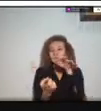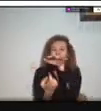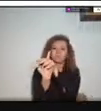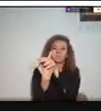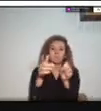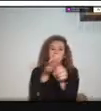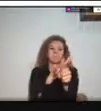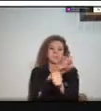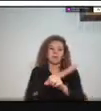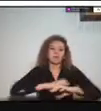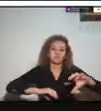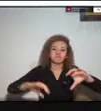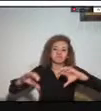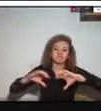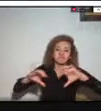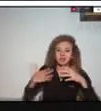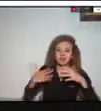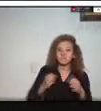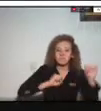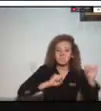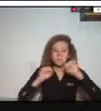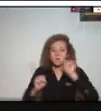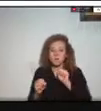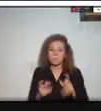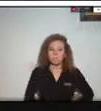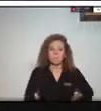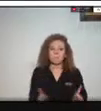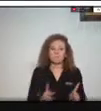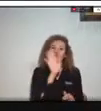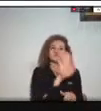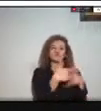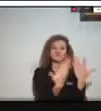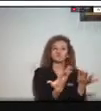y la vida que realmente